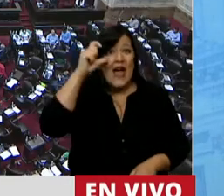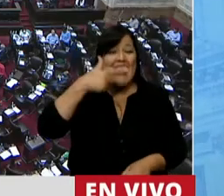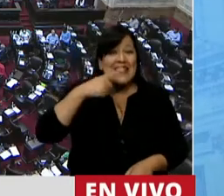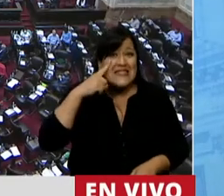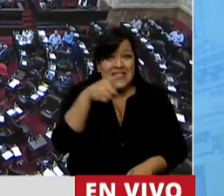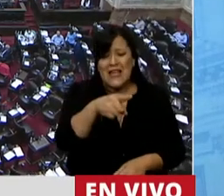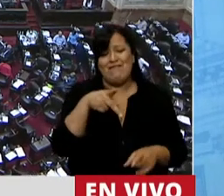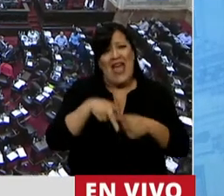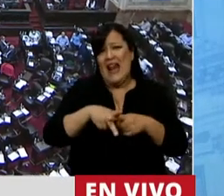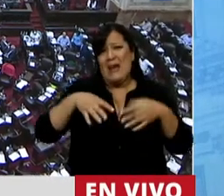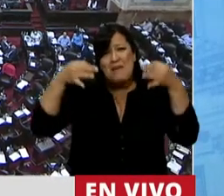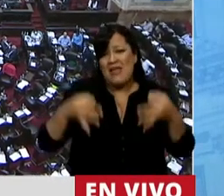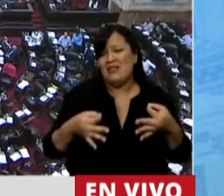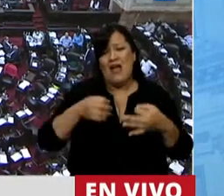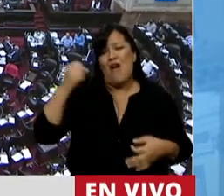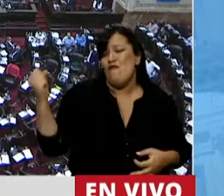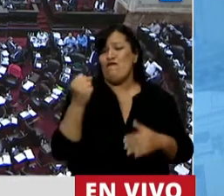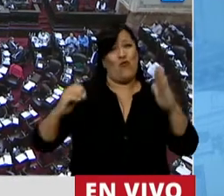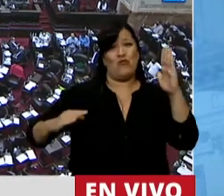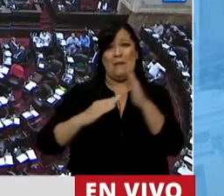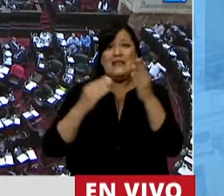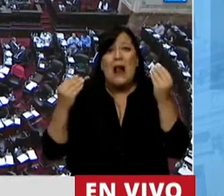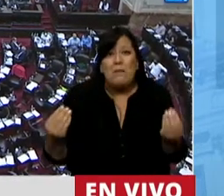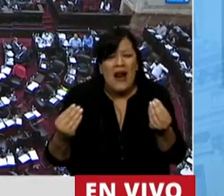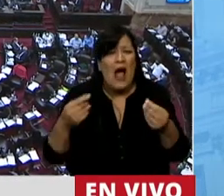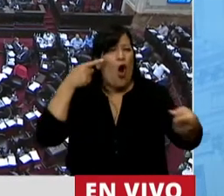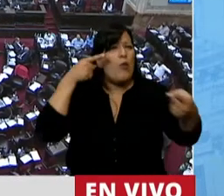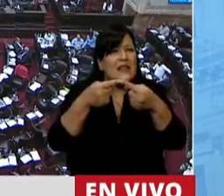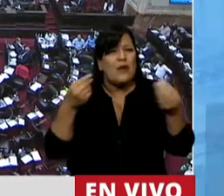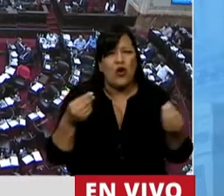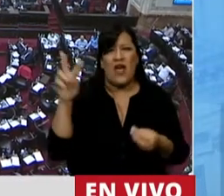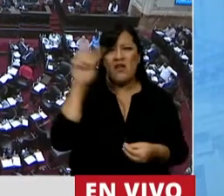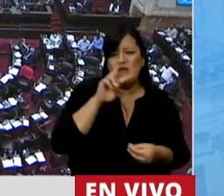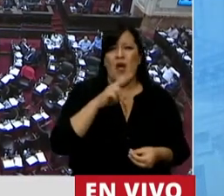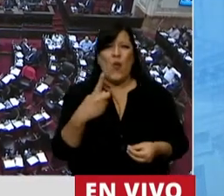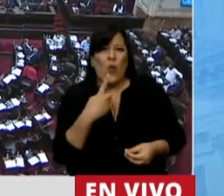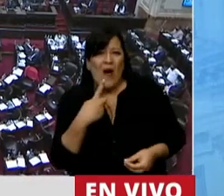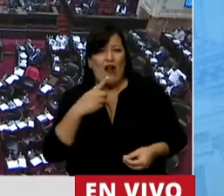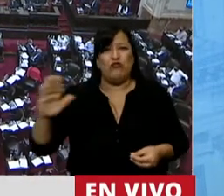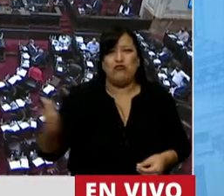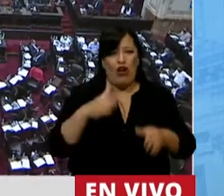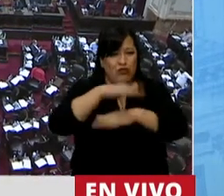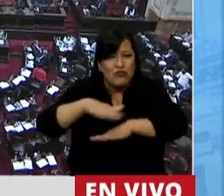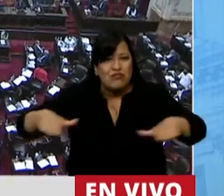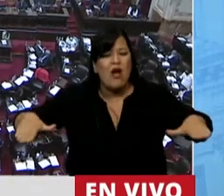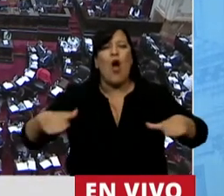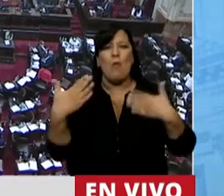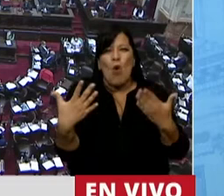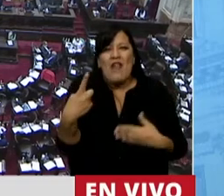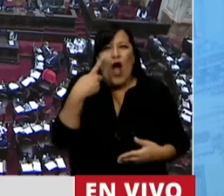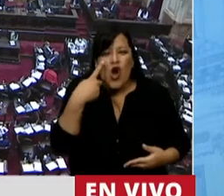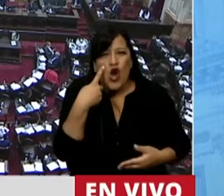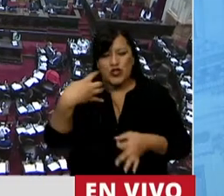fundamentales que tenemos para que nuestras niñas, nuestros niños y nuestros niñes conozcan